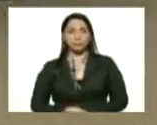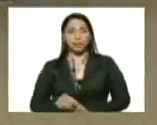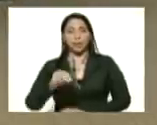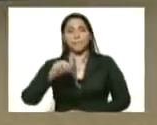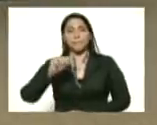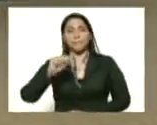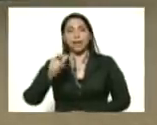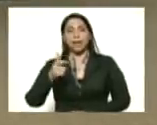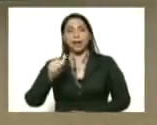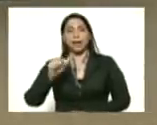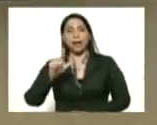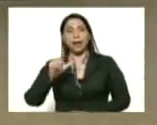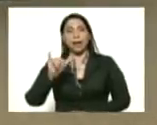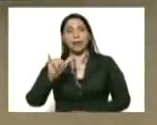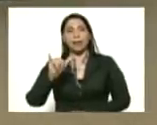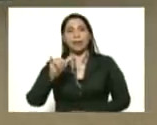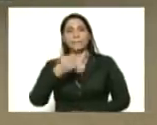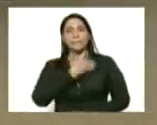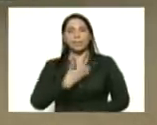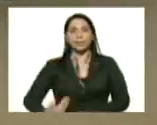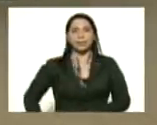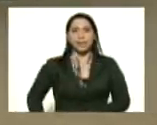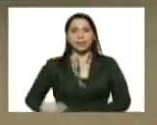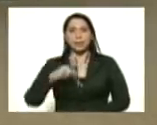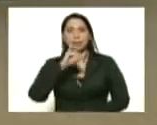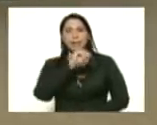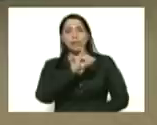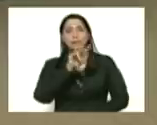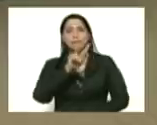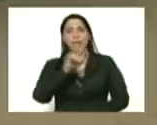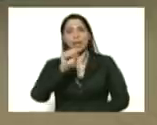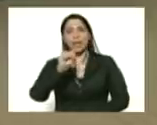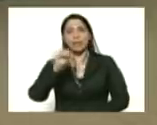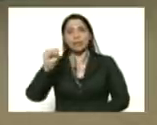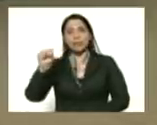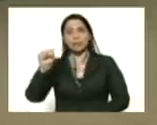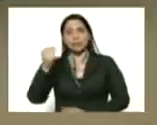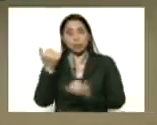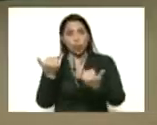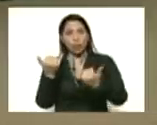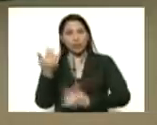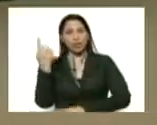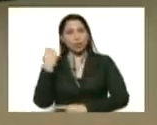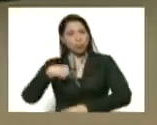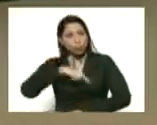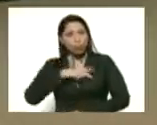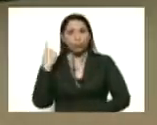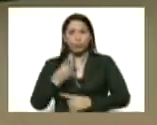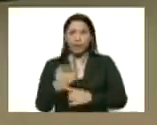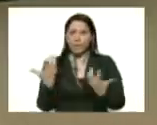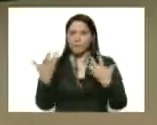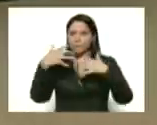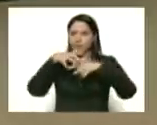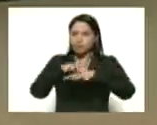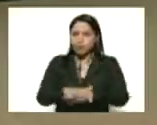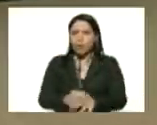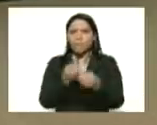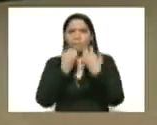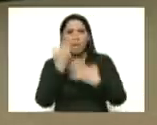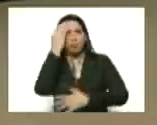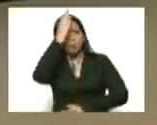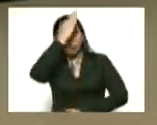Gutiérrez presidente del Instituto Venezolano de los Seguros Sociales es el momento de articularlo pero tenerlo bien consciente